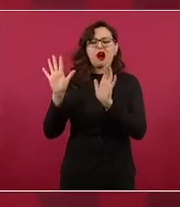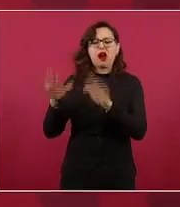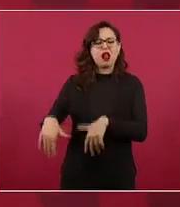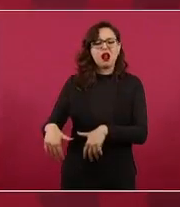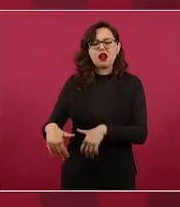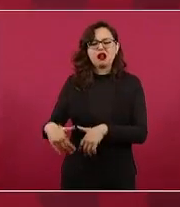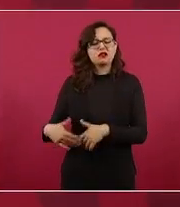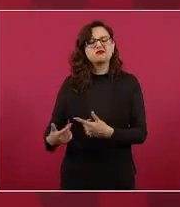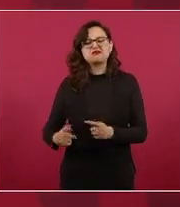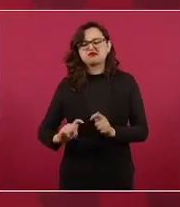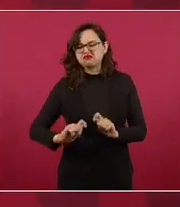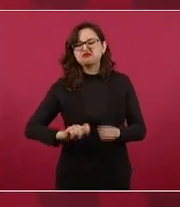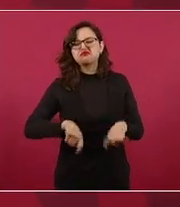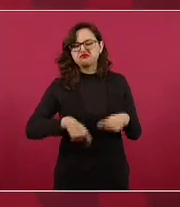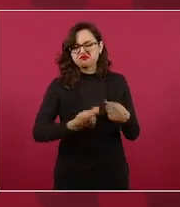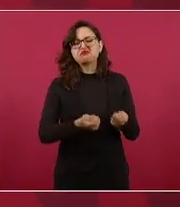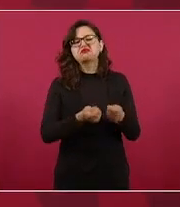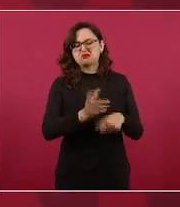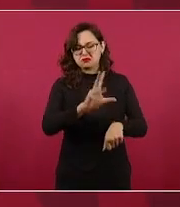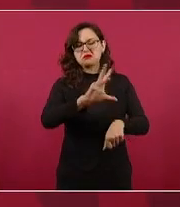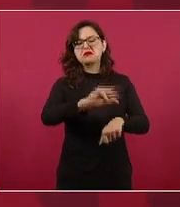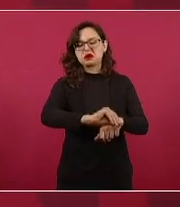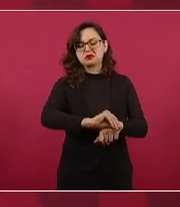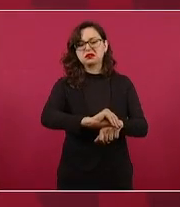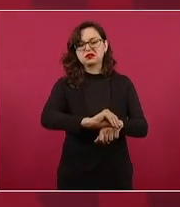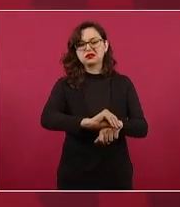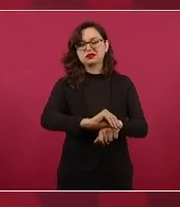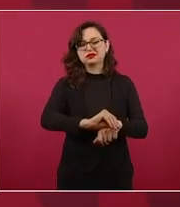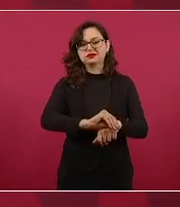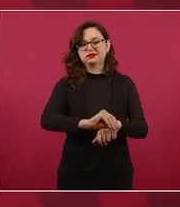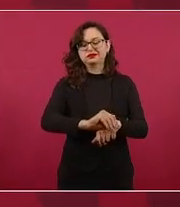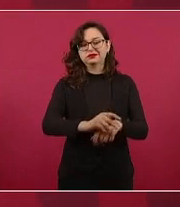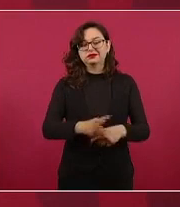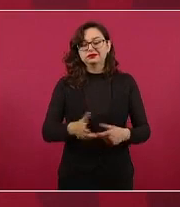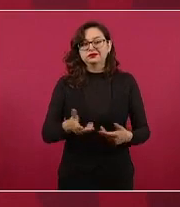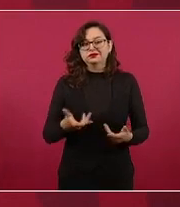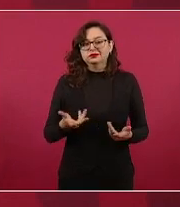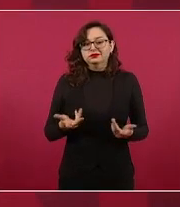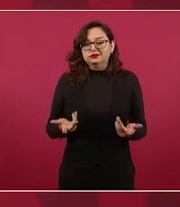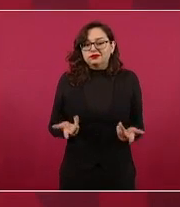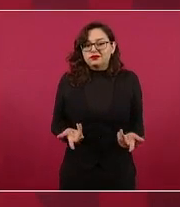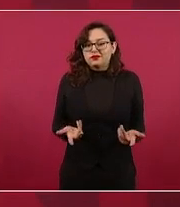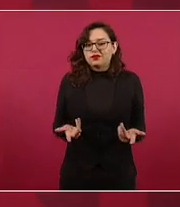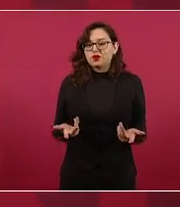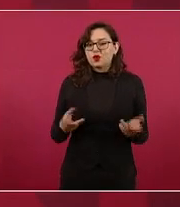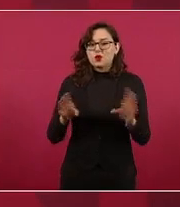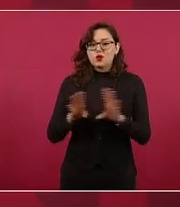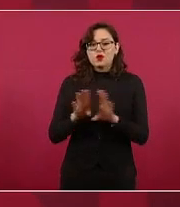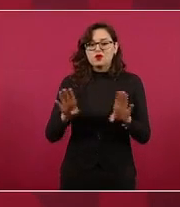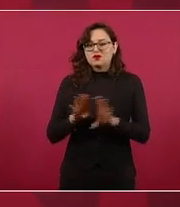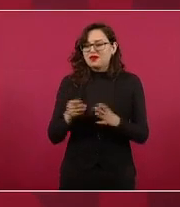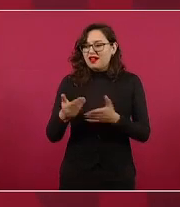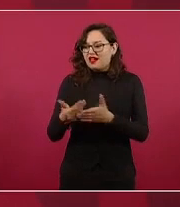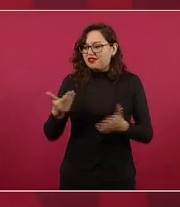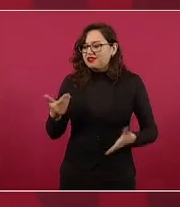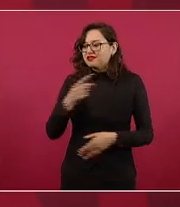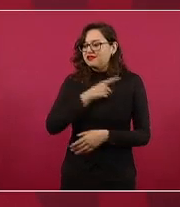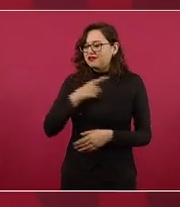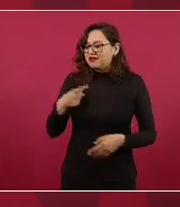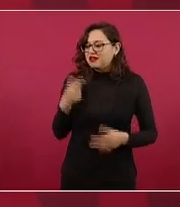agua, el abatimiento de los mantos acuíferos.